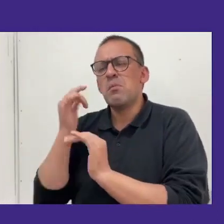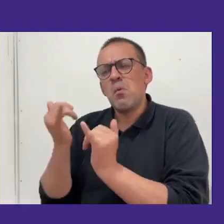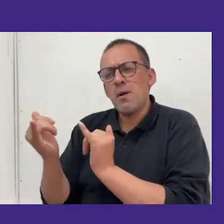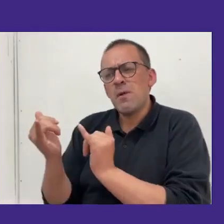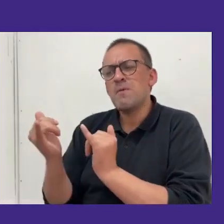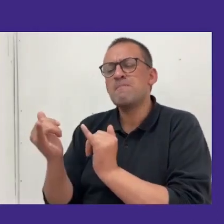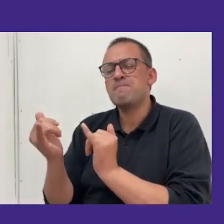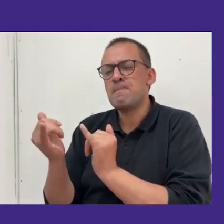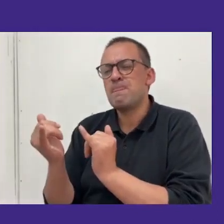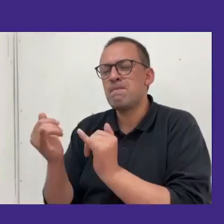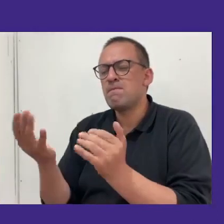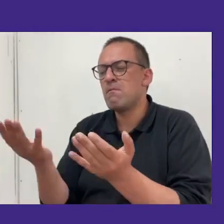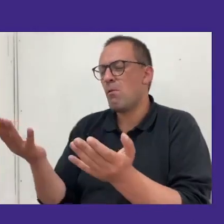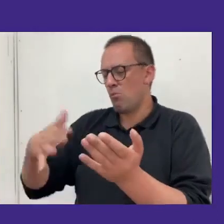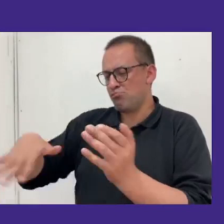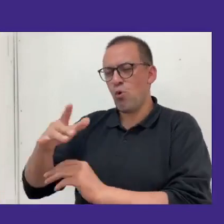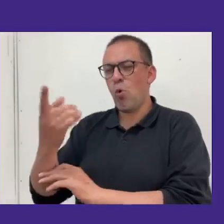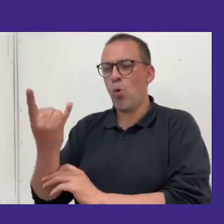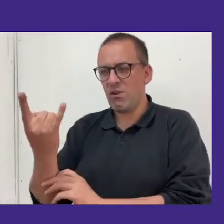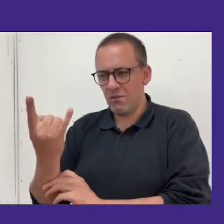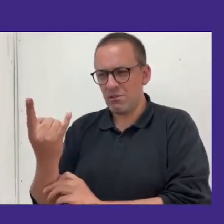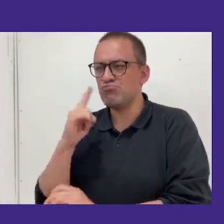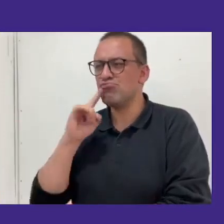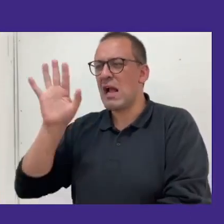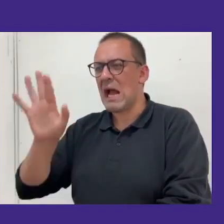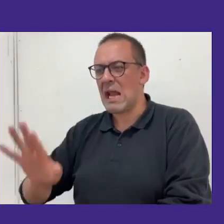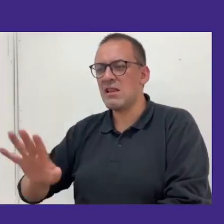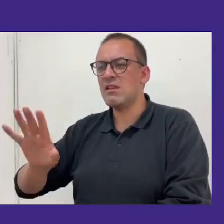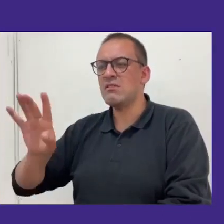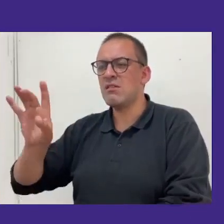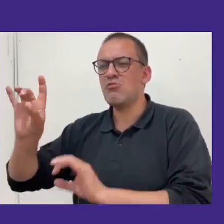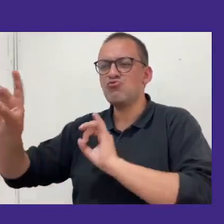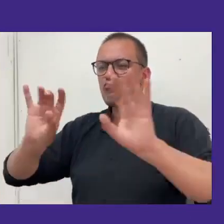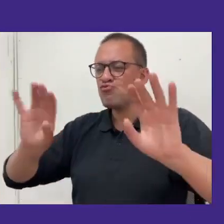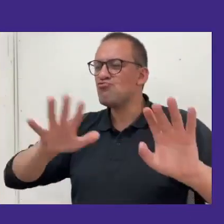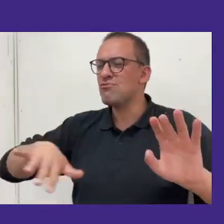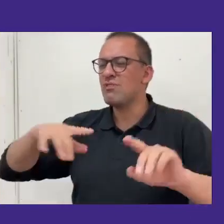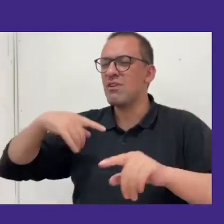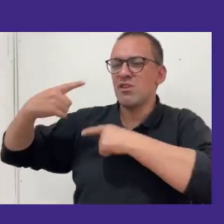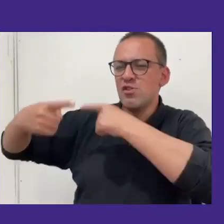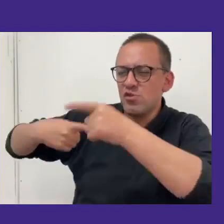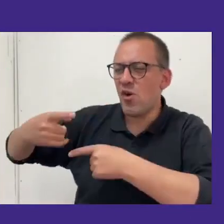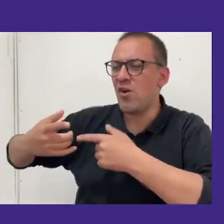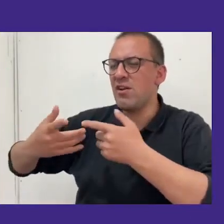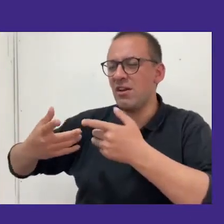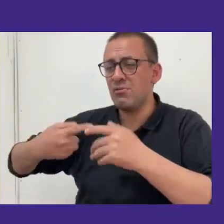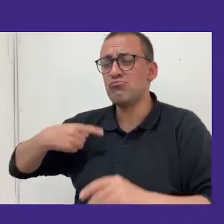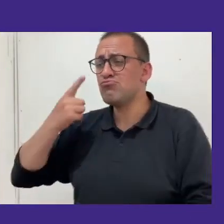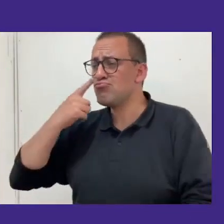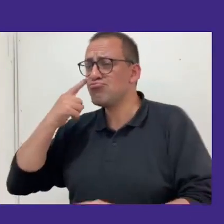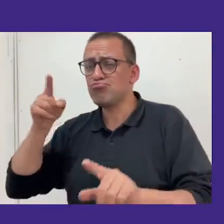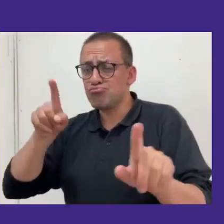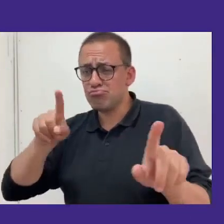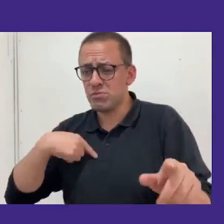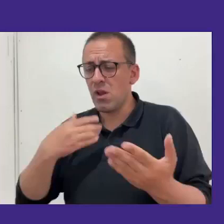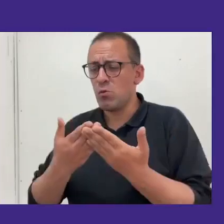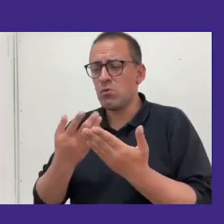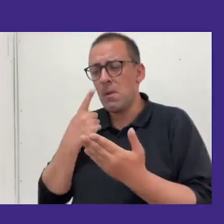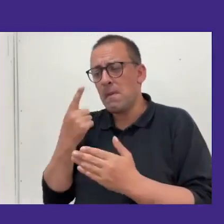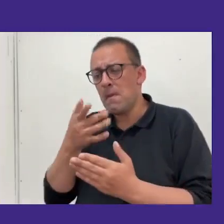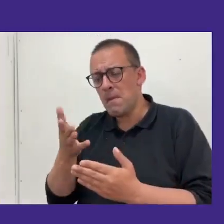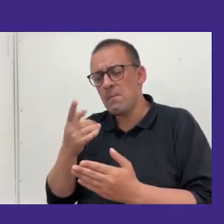respecto de la universidad, de sus características generales, de la historia y de lo que todos conocemos como estudiantes.